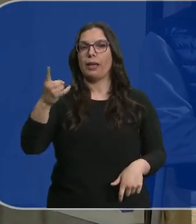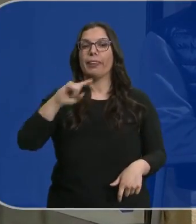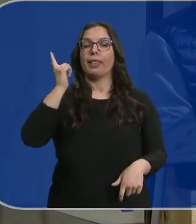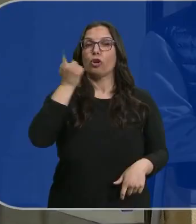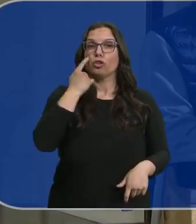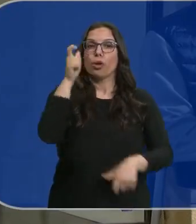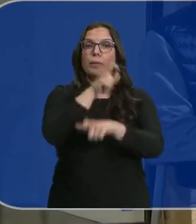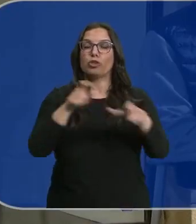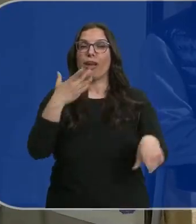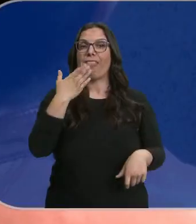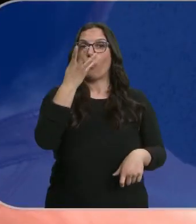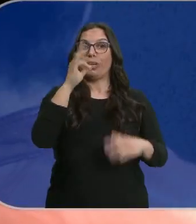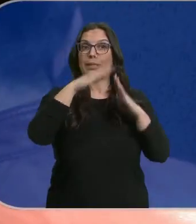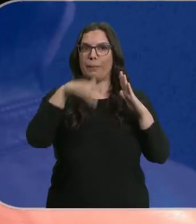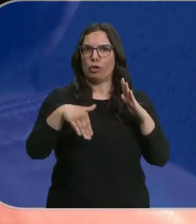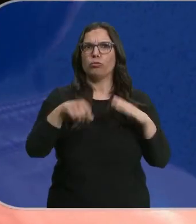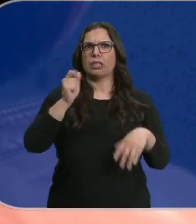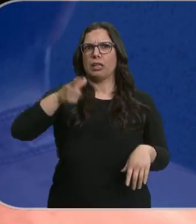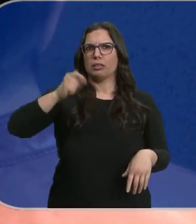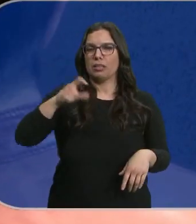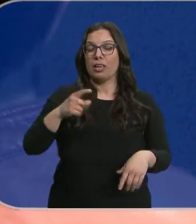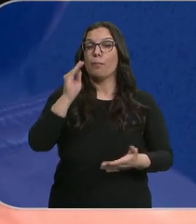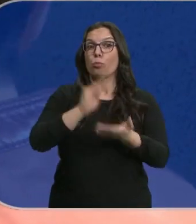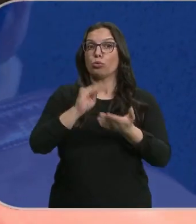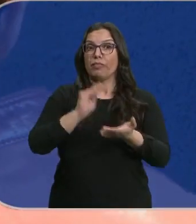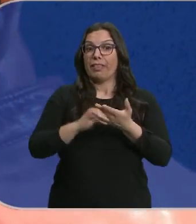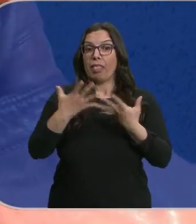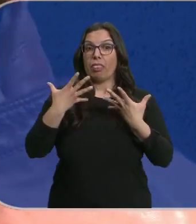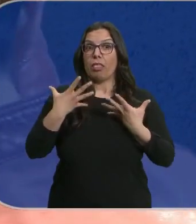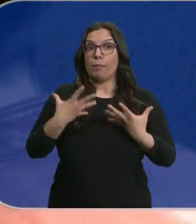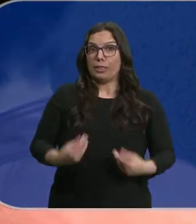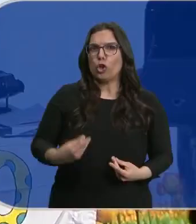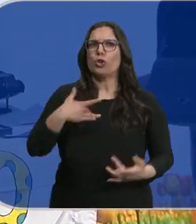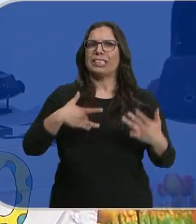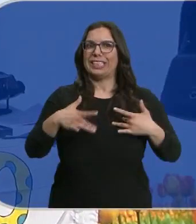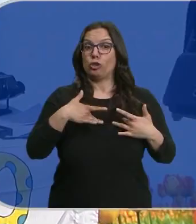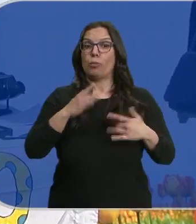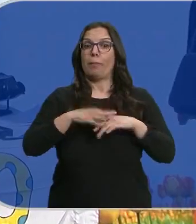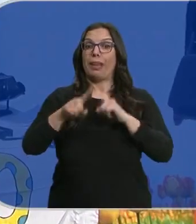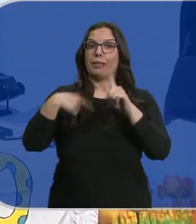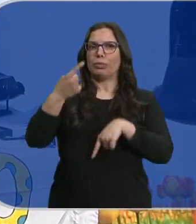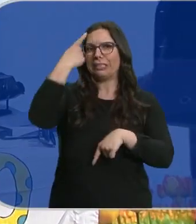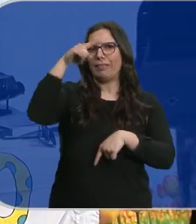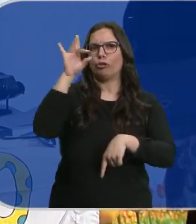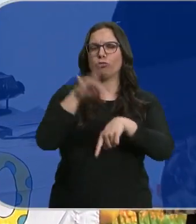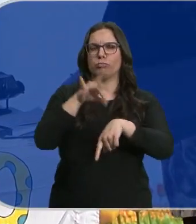diagnóstico en pacientes menores de 40. La depresión es en muchos casos un síntoma previo a esta patología.